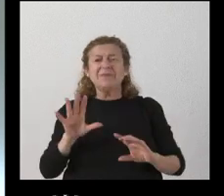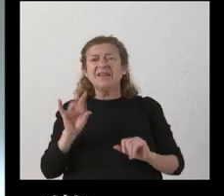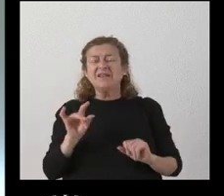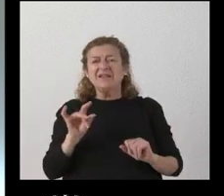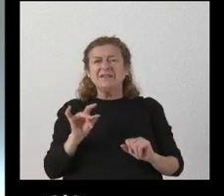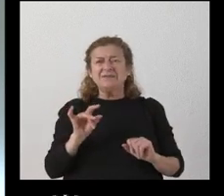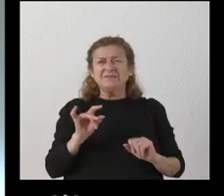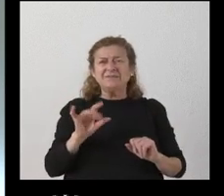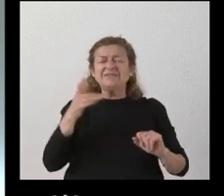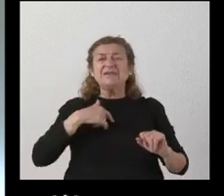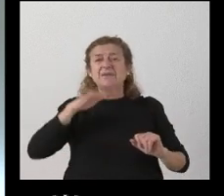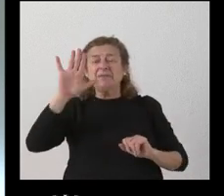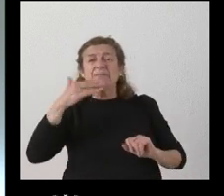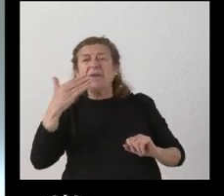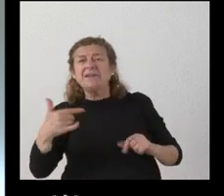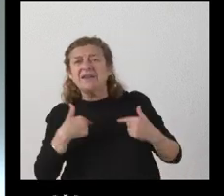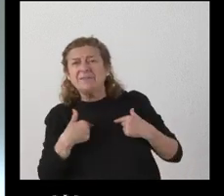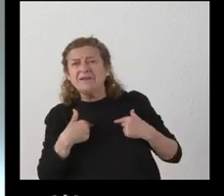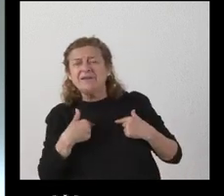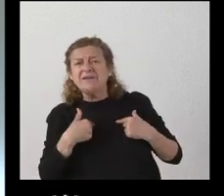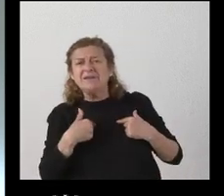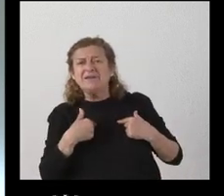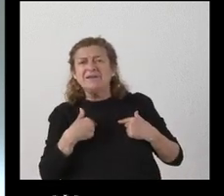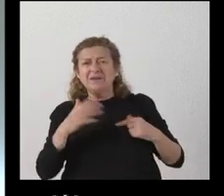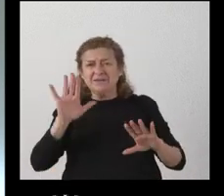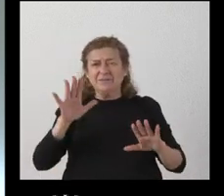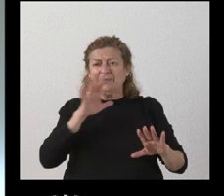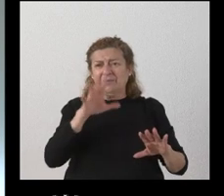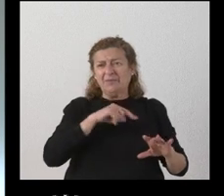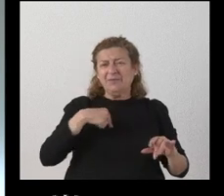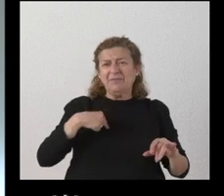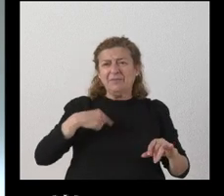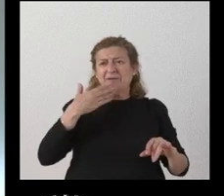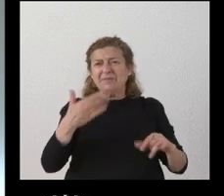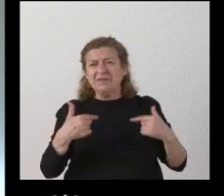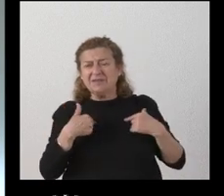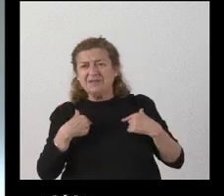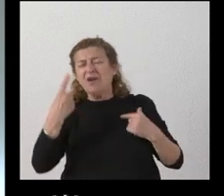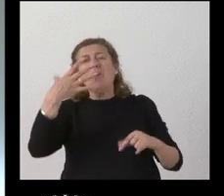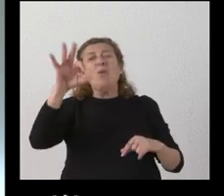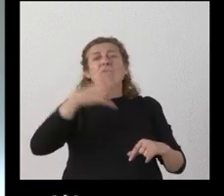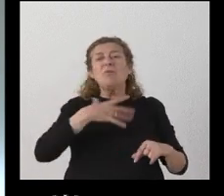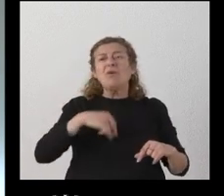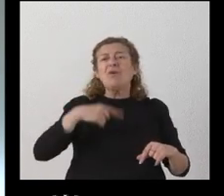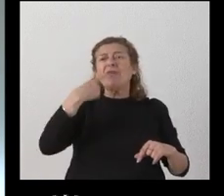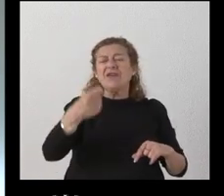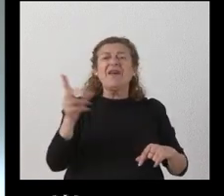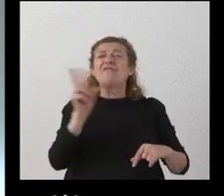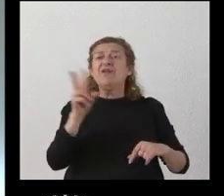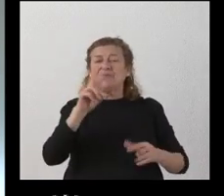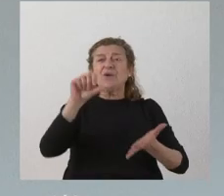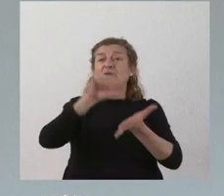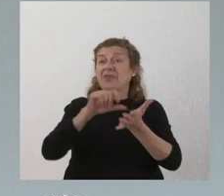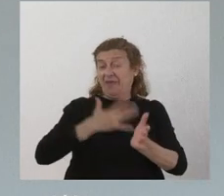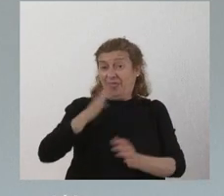si me permiten también valorar los Goyas si claro yo lo único que le puedo decir es que Valladolid es una ciudad de cine